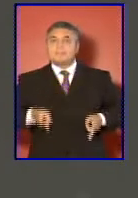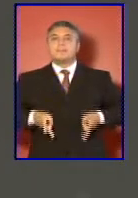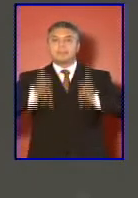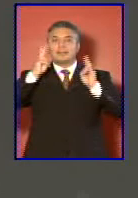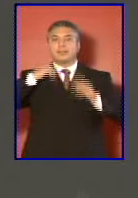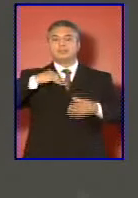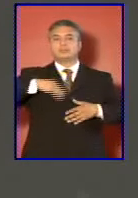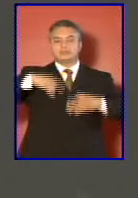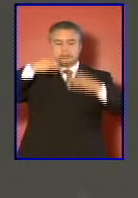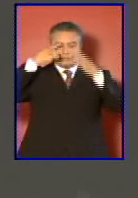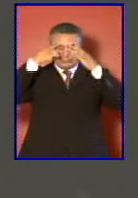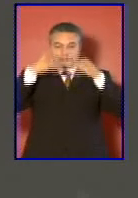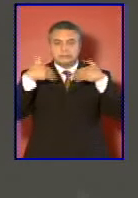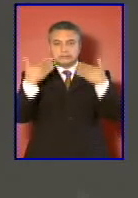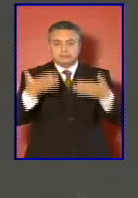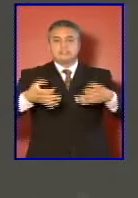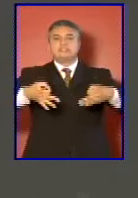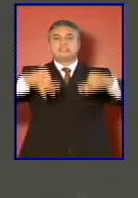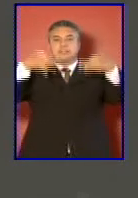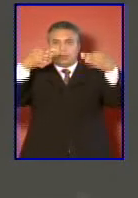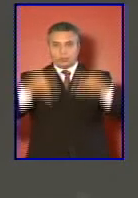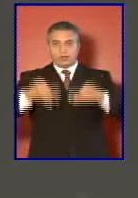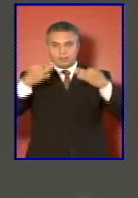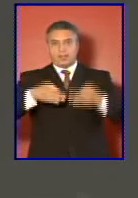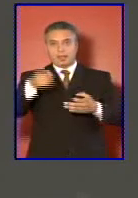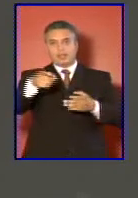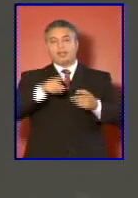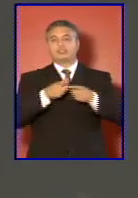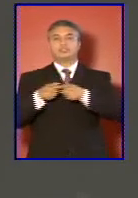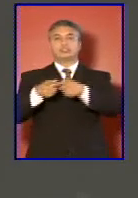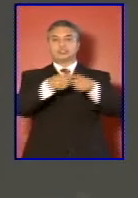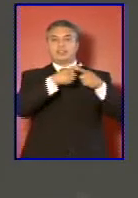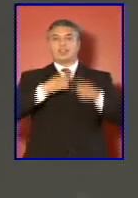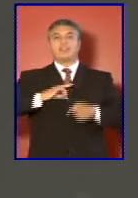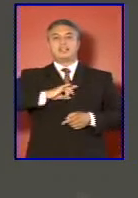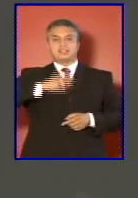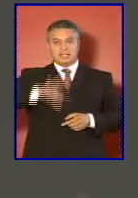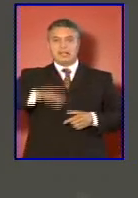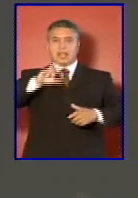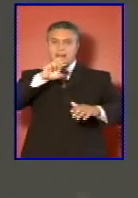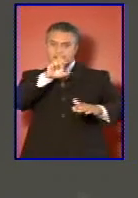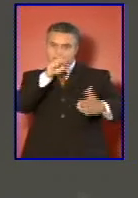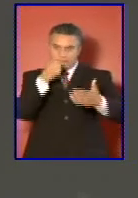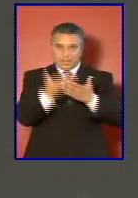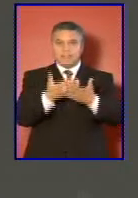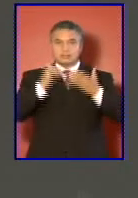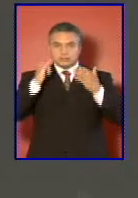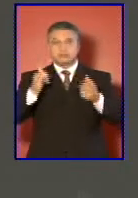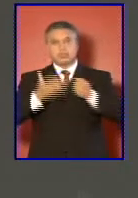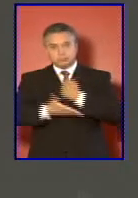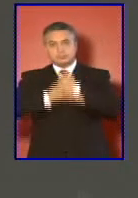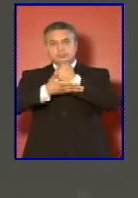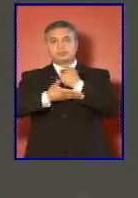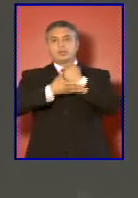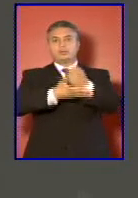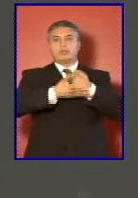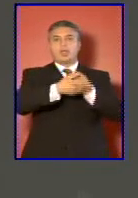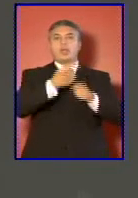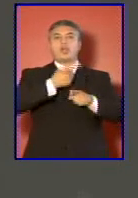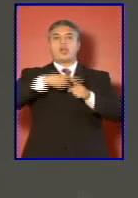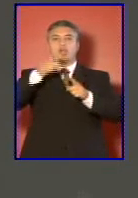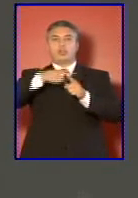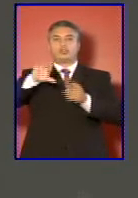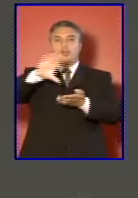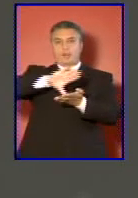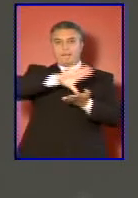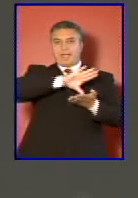la sociedad chilena la paz y perseverar en la colaboración con otros países en el